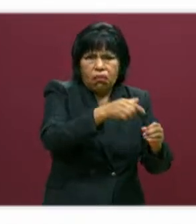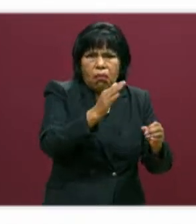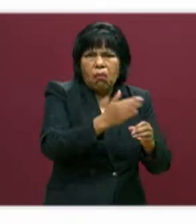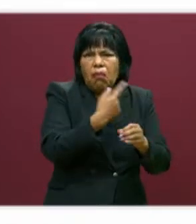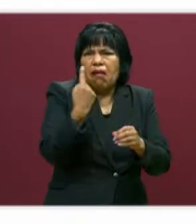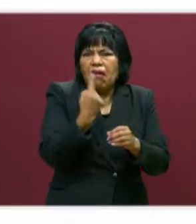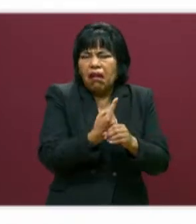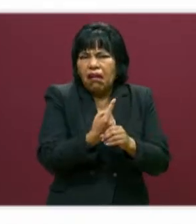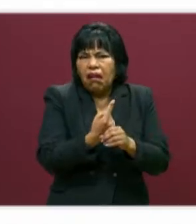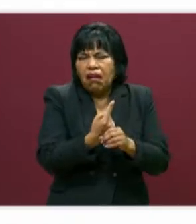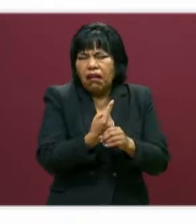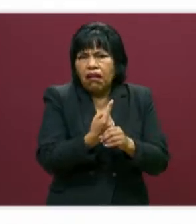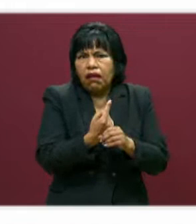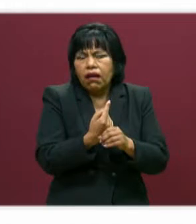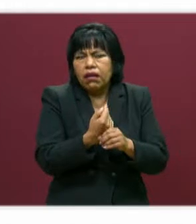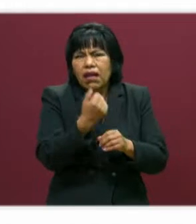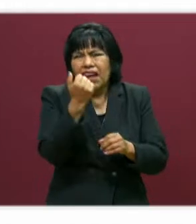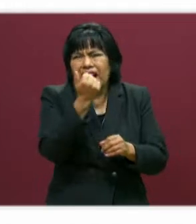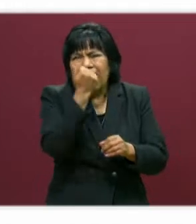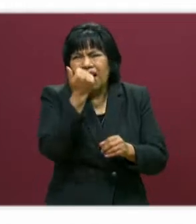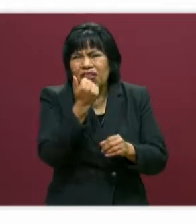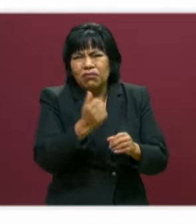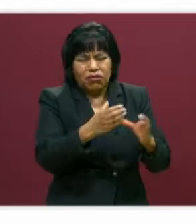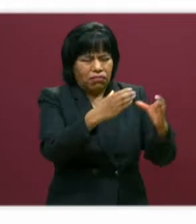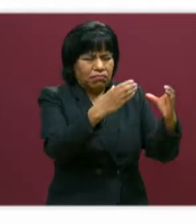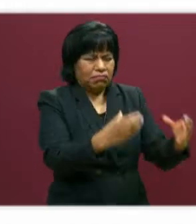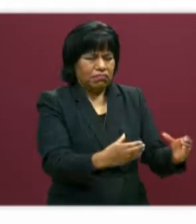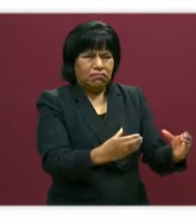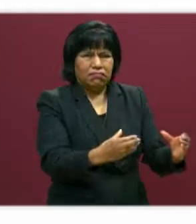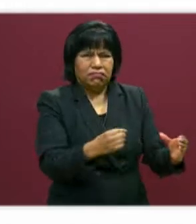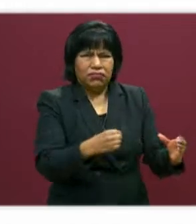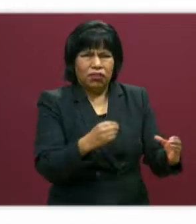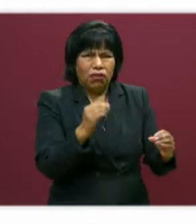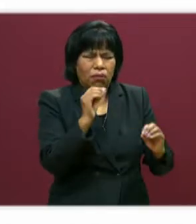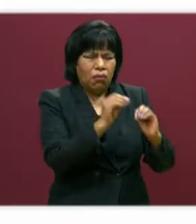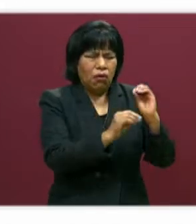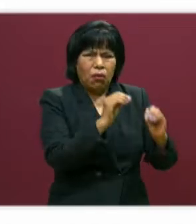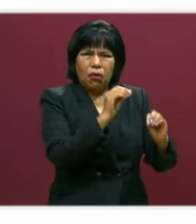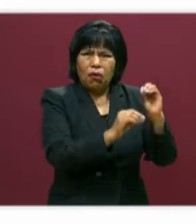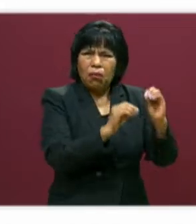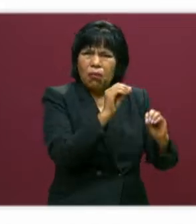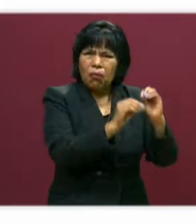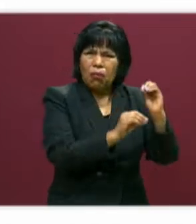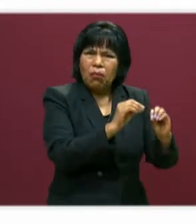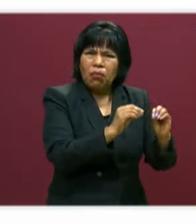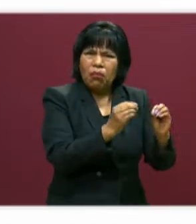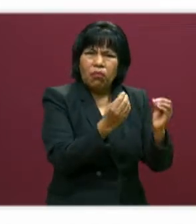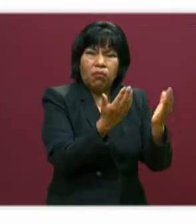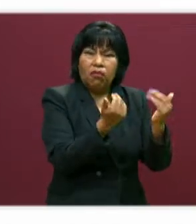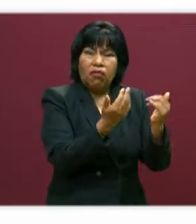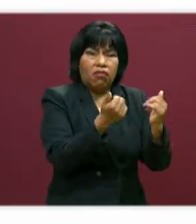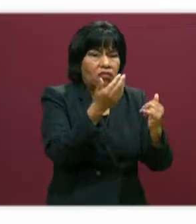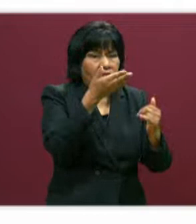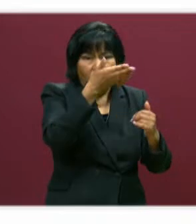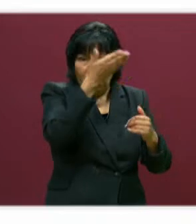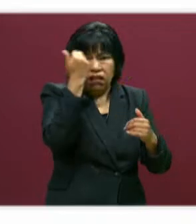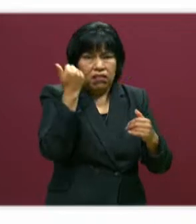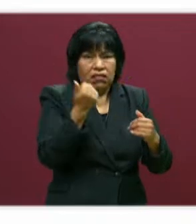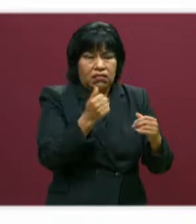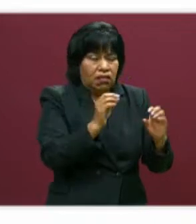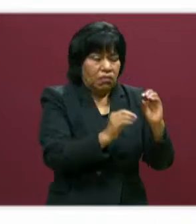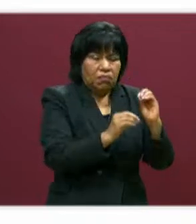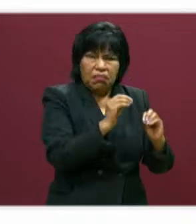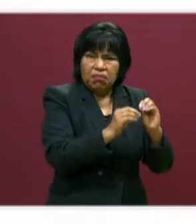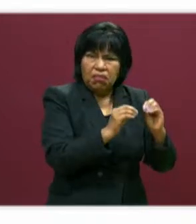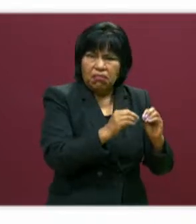gasolinero y al alumno lo concibe como un recipiente vacío. Como si no tuviera saberes, como si